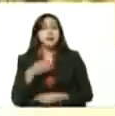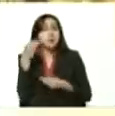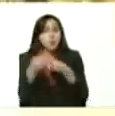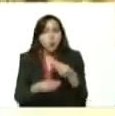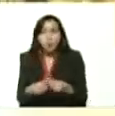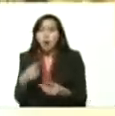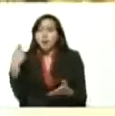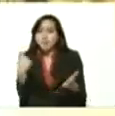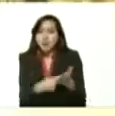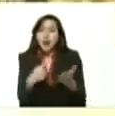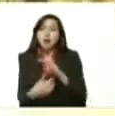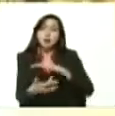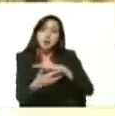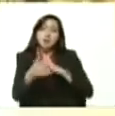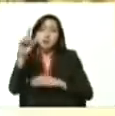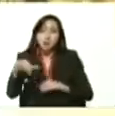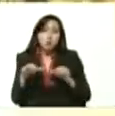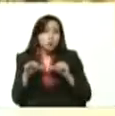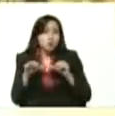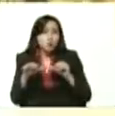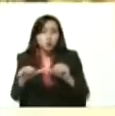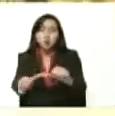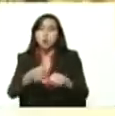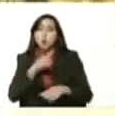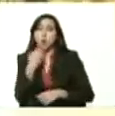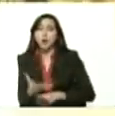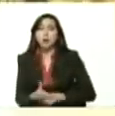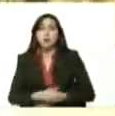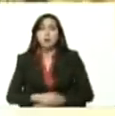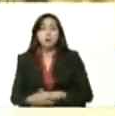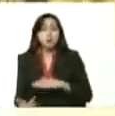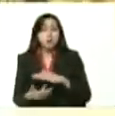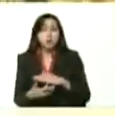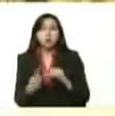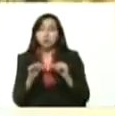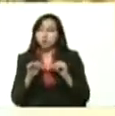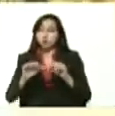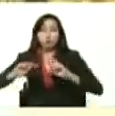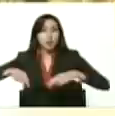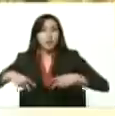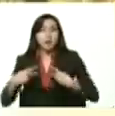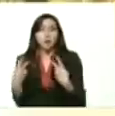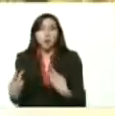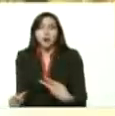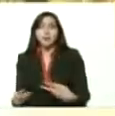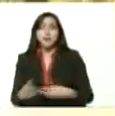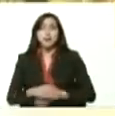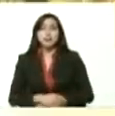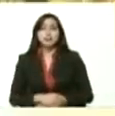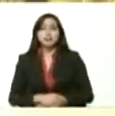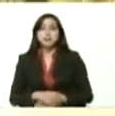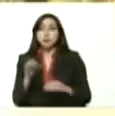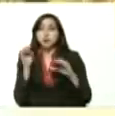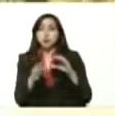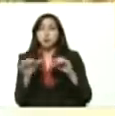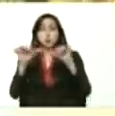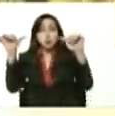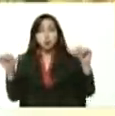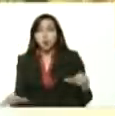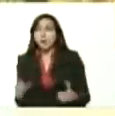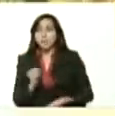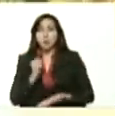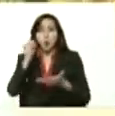de Bolívar digital de avanzada es el sistema tecnológico más avanzado y con el sistema patria llegan los bonos